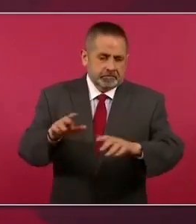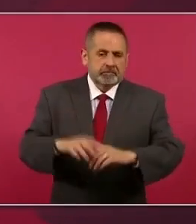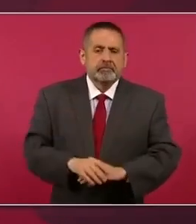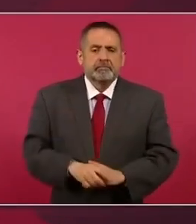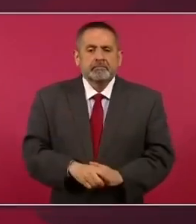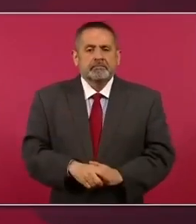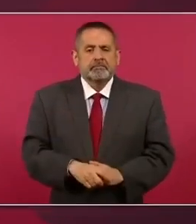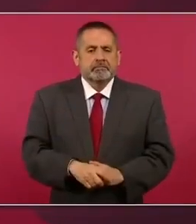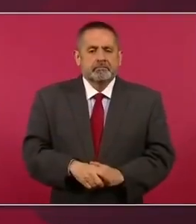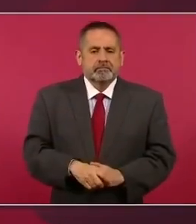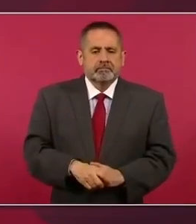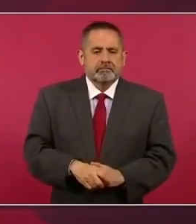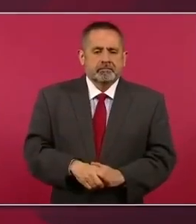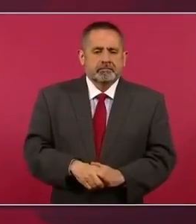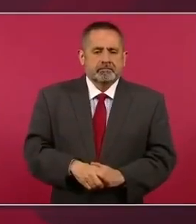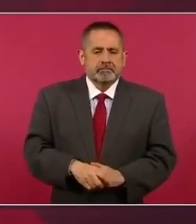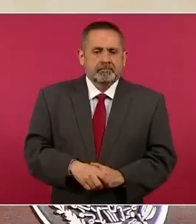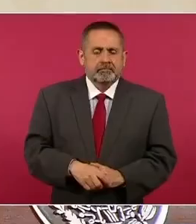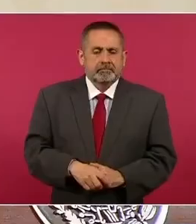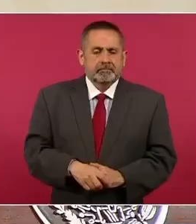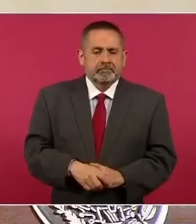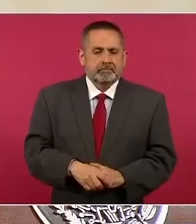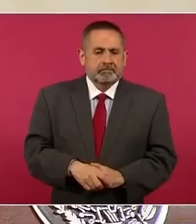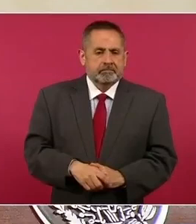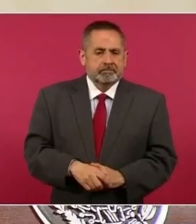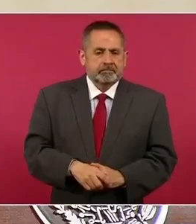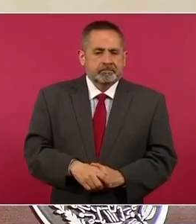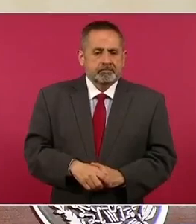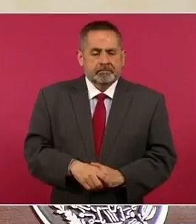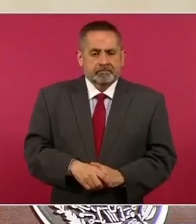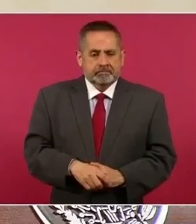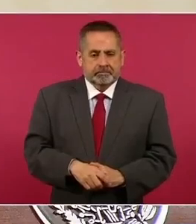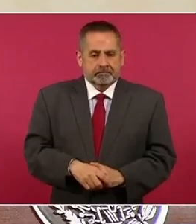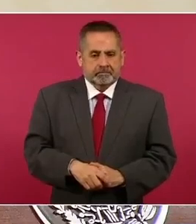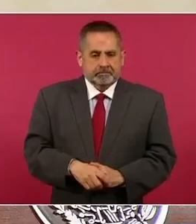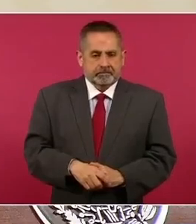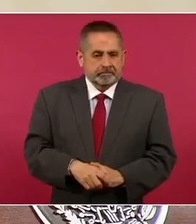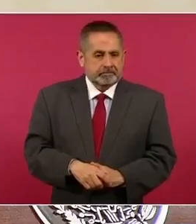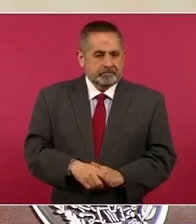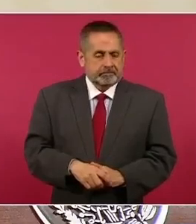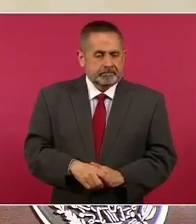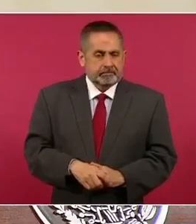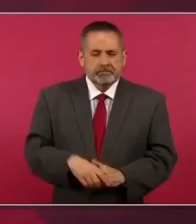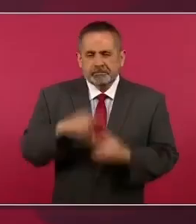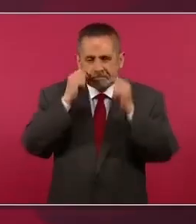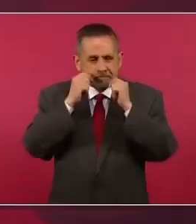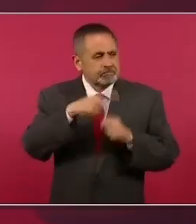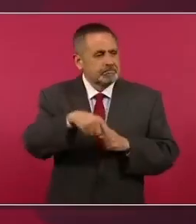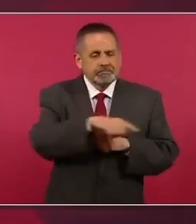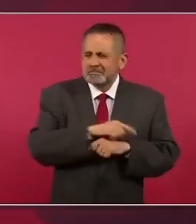no le hace que este nos critiquen